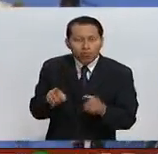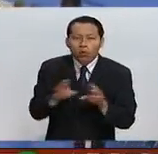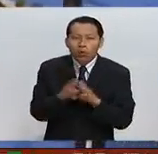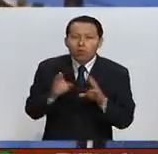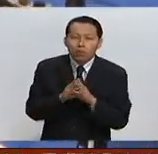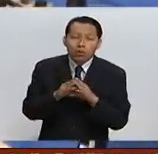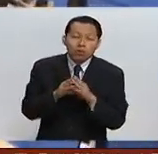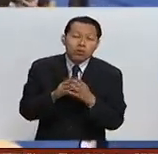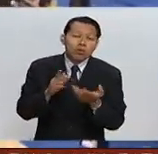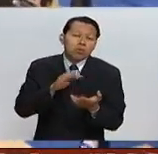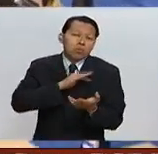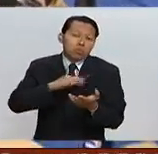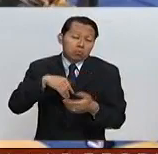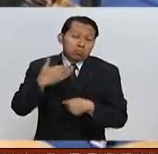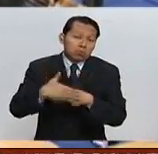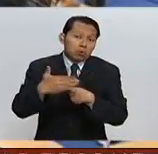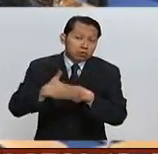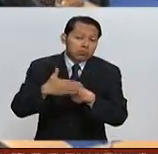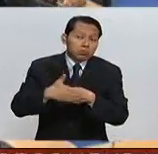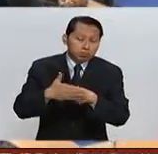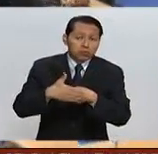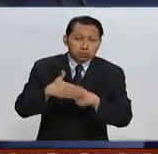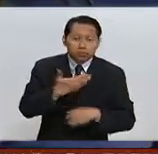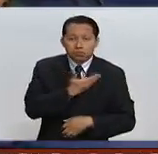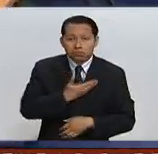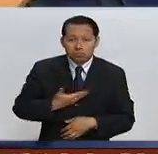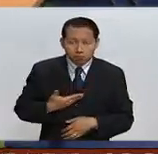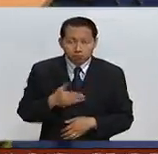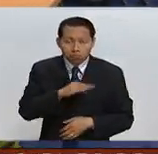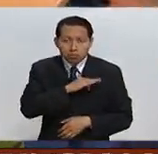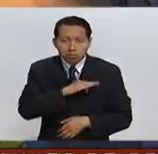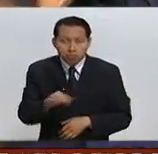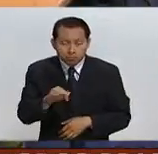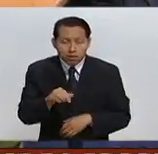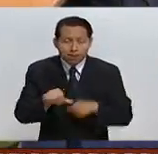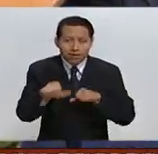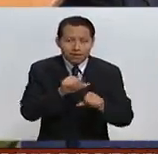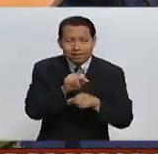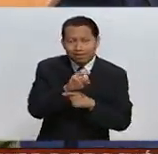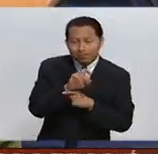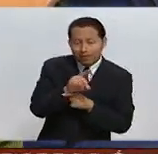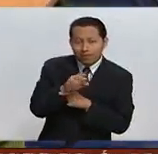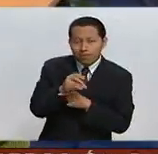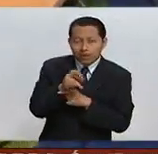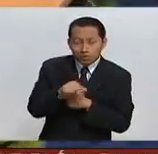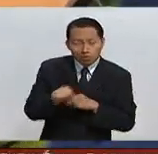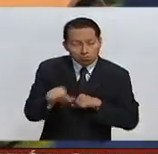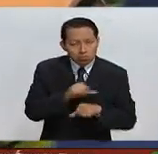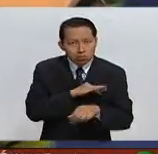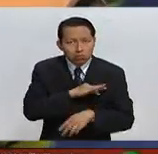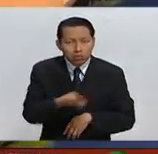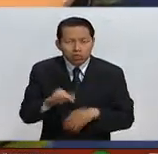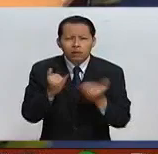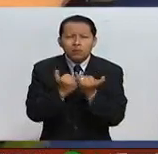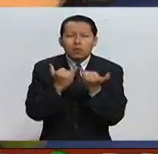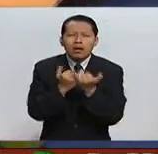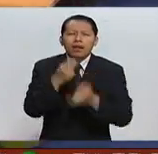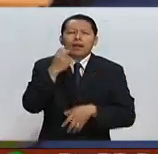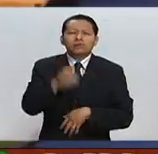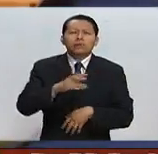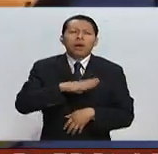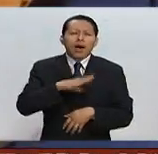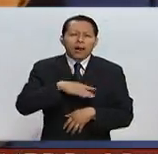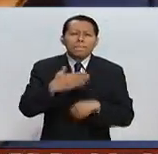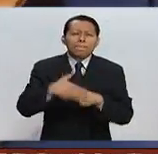perfila para suceder al primer ministro británico David Cameron. Así están las cosas por ahora. También hay un referéndum